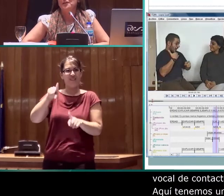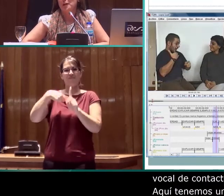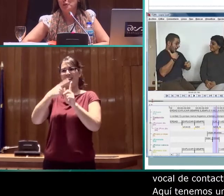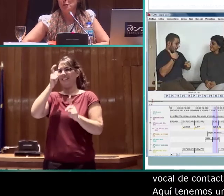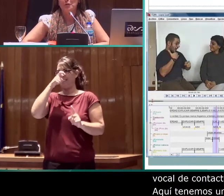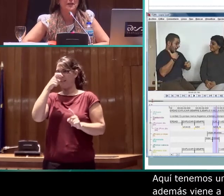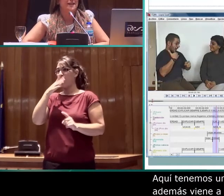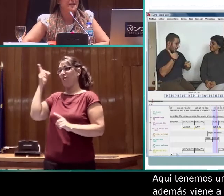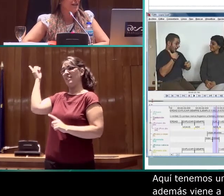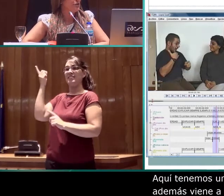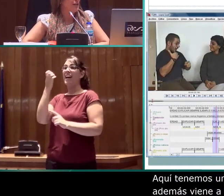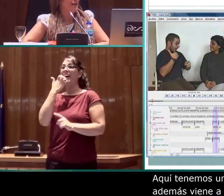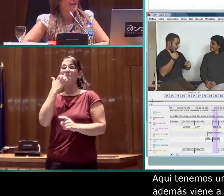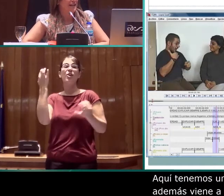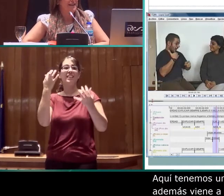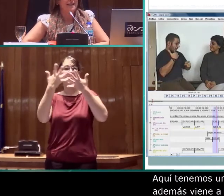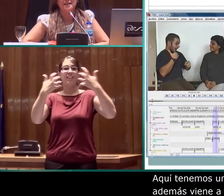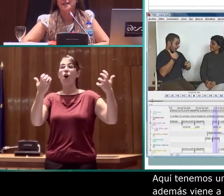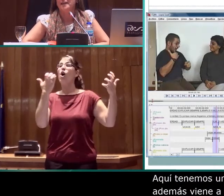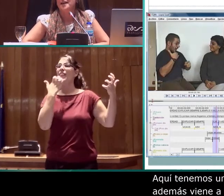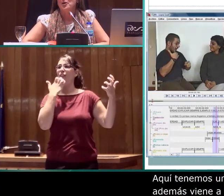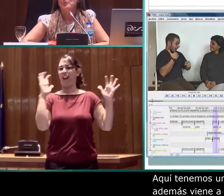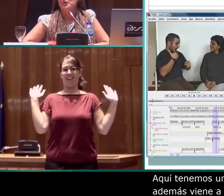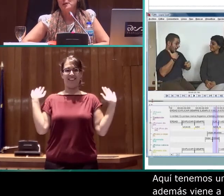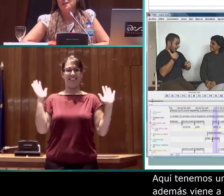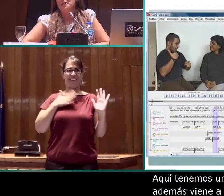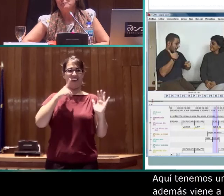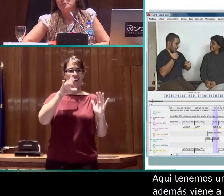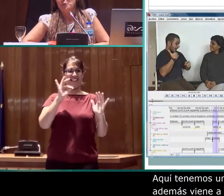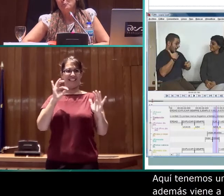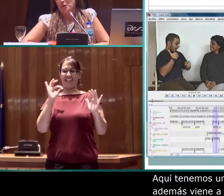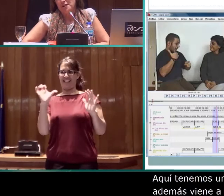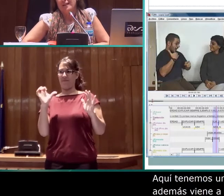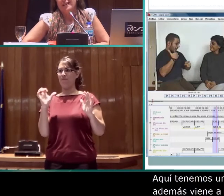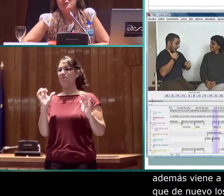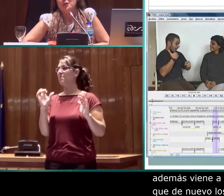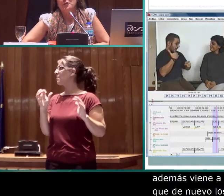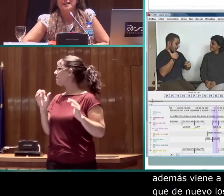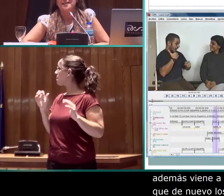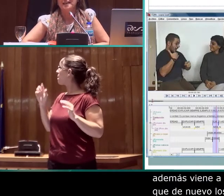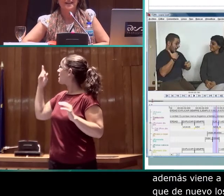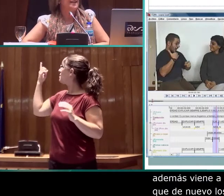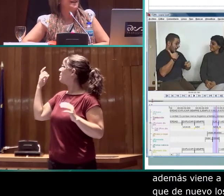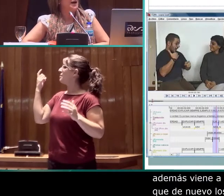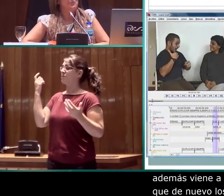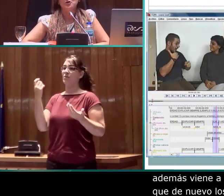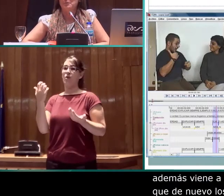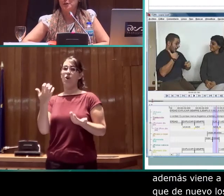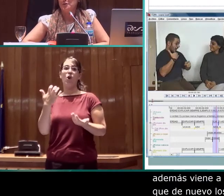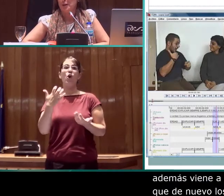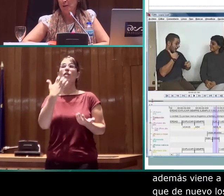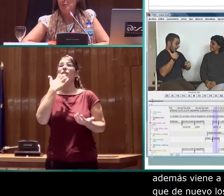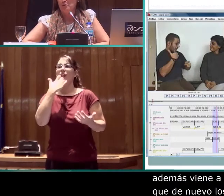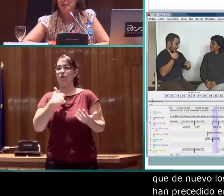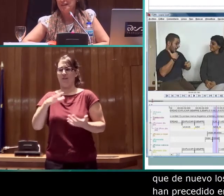de una condicional, en este caso de la LSE. Pero realmente, bueno, sí, la condicional está elegida a posta,